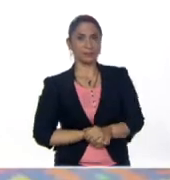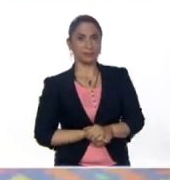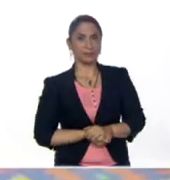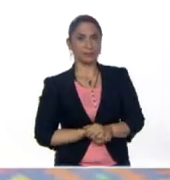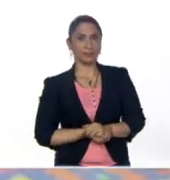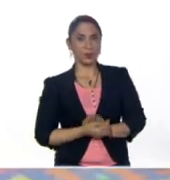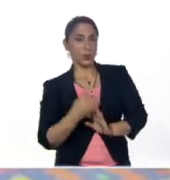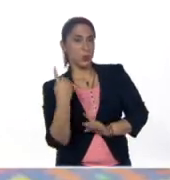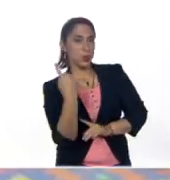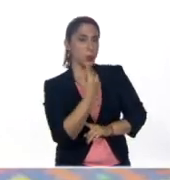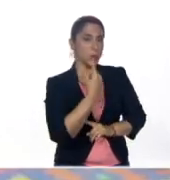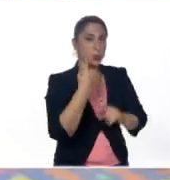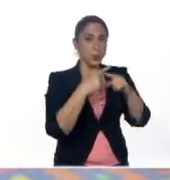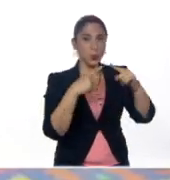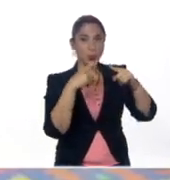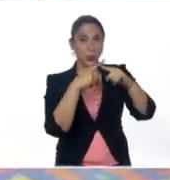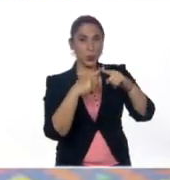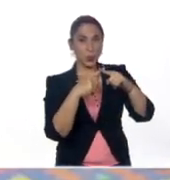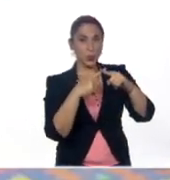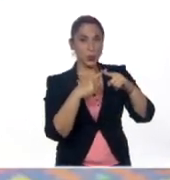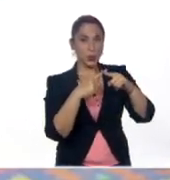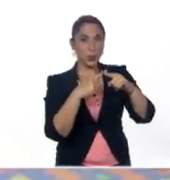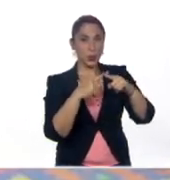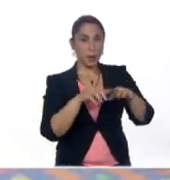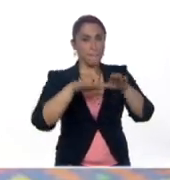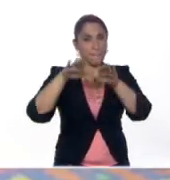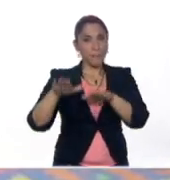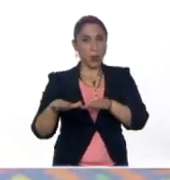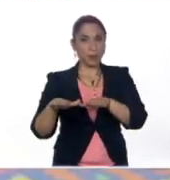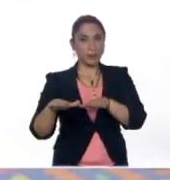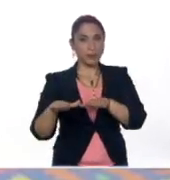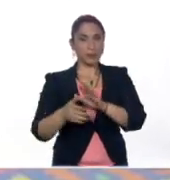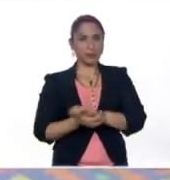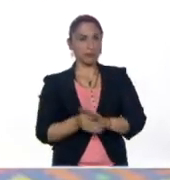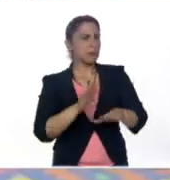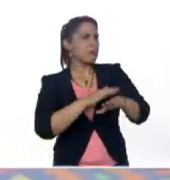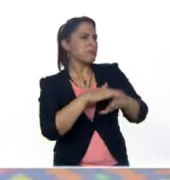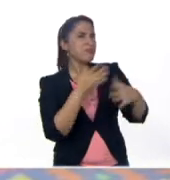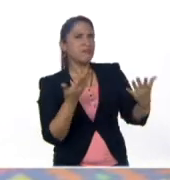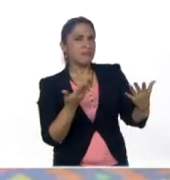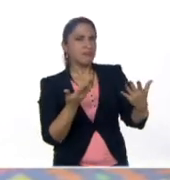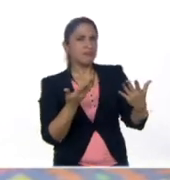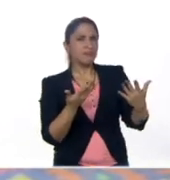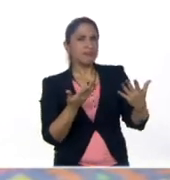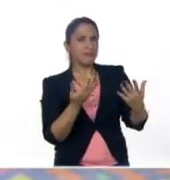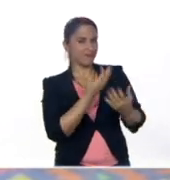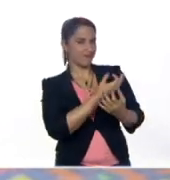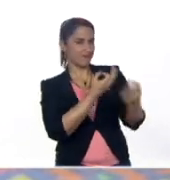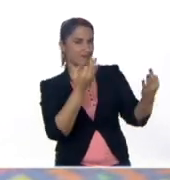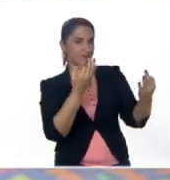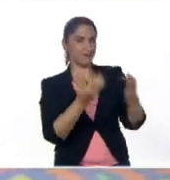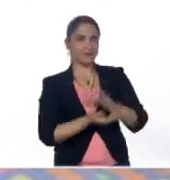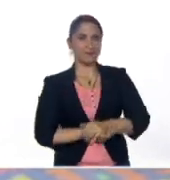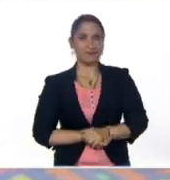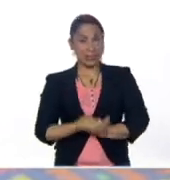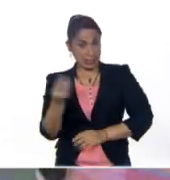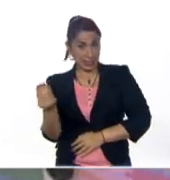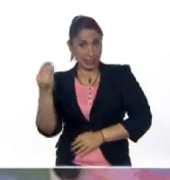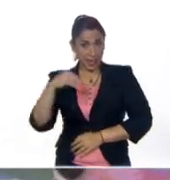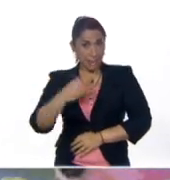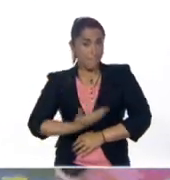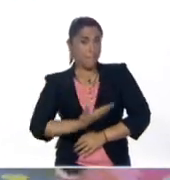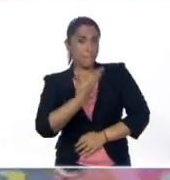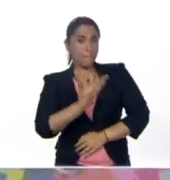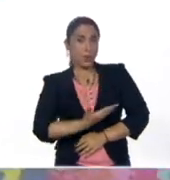Doy media vuelta y salto en mi lugar. ¿Qué te pareció? Perfecto. Excelente. Además que es